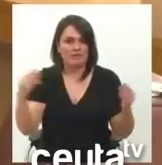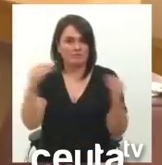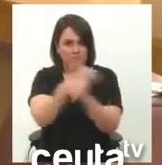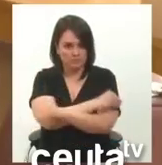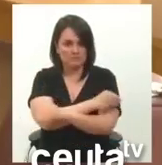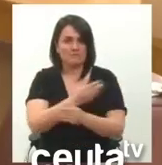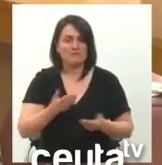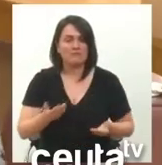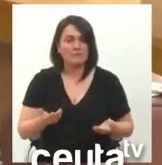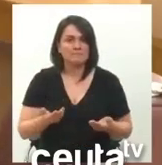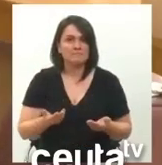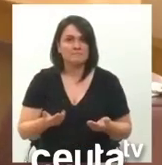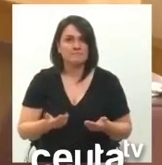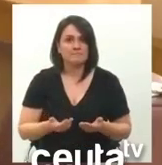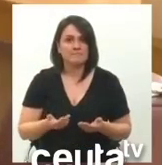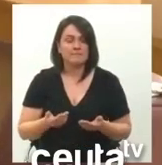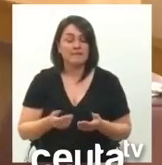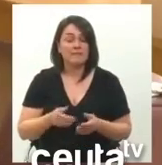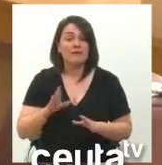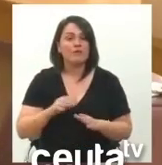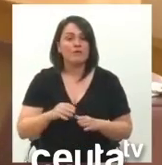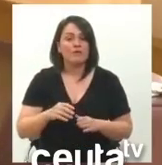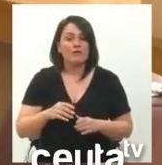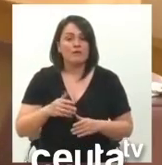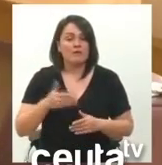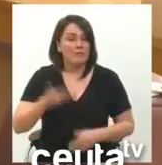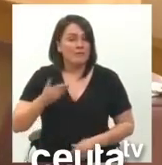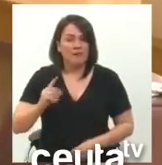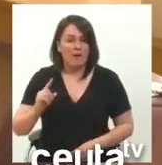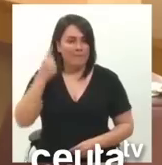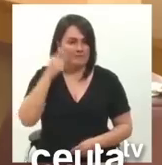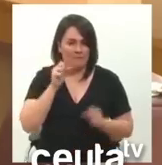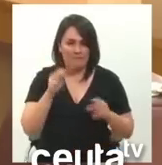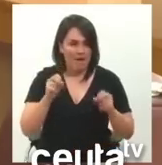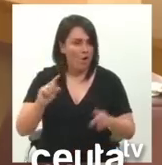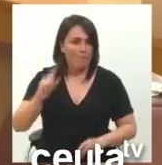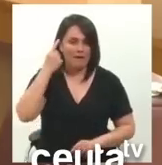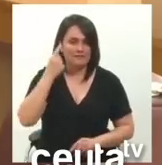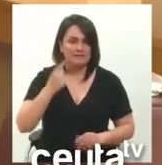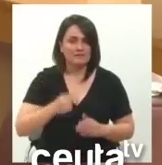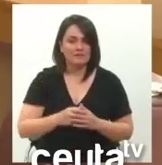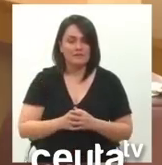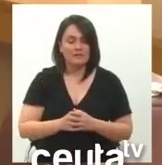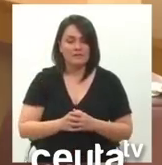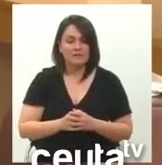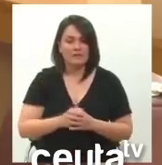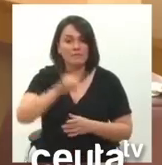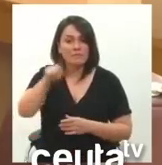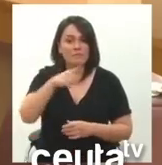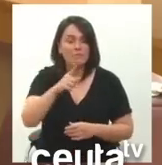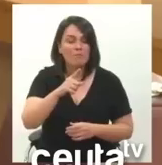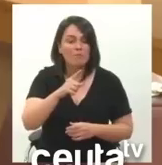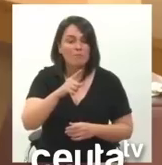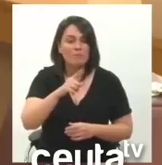otra. Pero lo más grave de todo para nuestro grupo municipal es qué pretenden ustedes con esta propuesta.